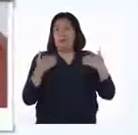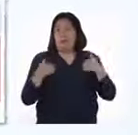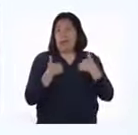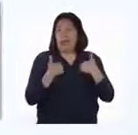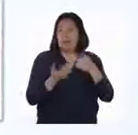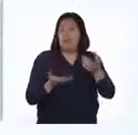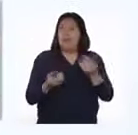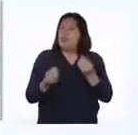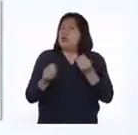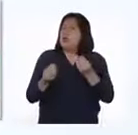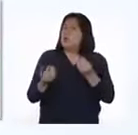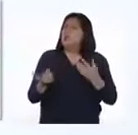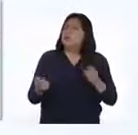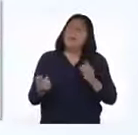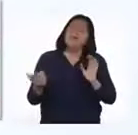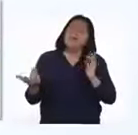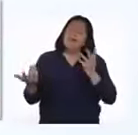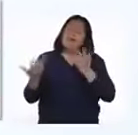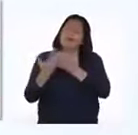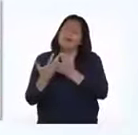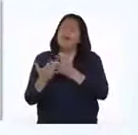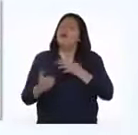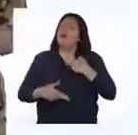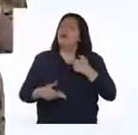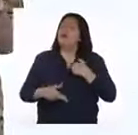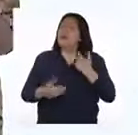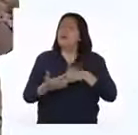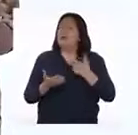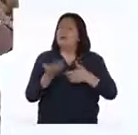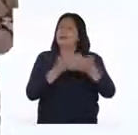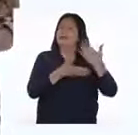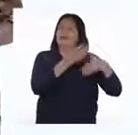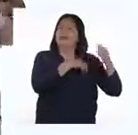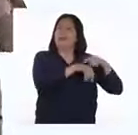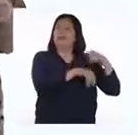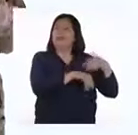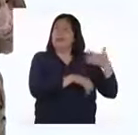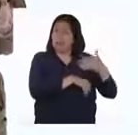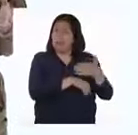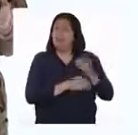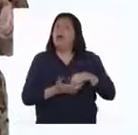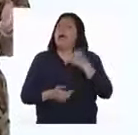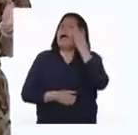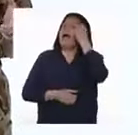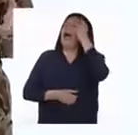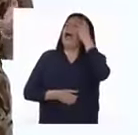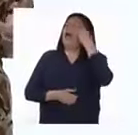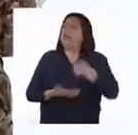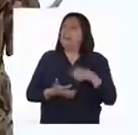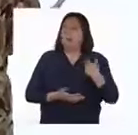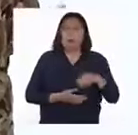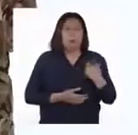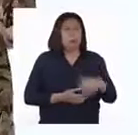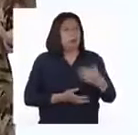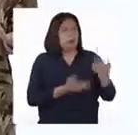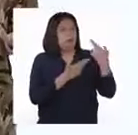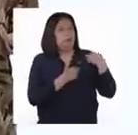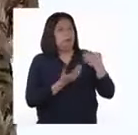mucho sobre los animales y su relación con los seres humanos a lo largo del tiempo. Además, hemos comprendido el rol fundamental que tienen